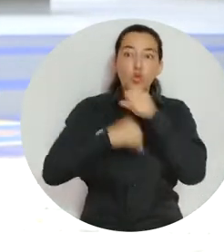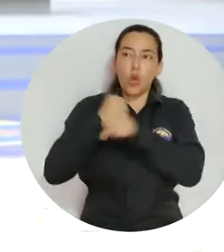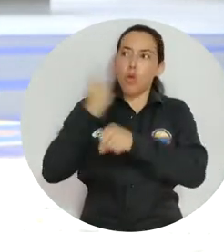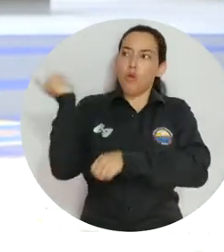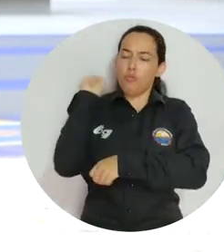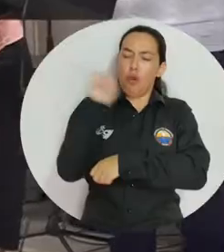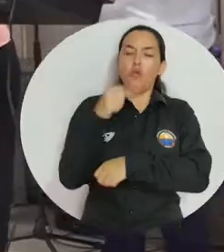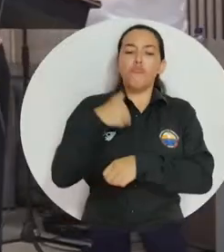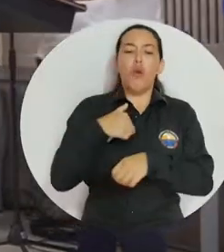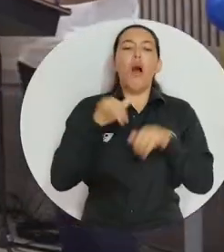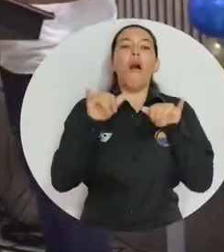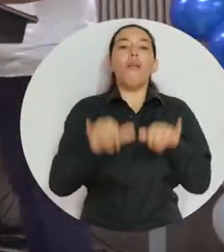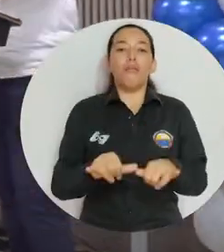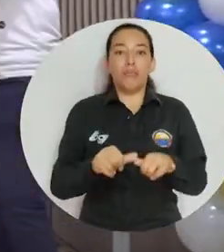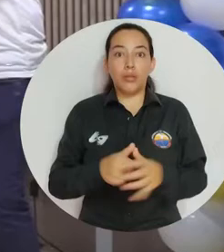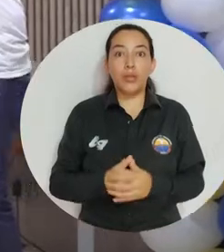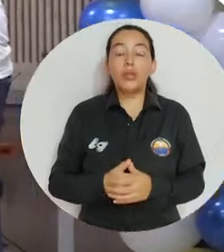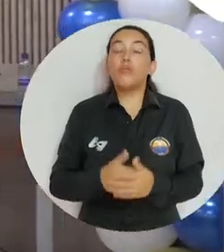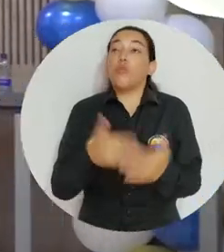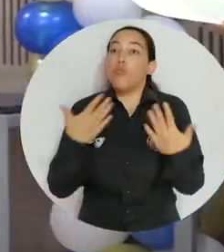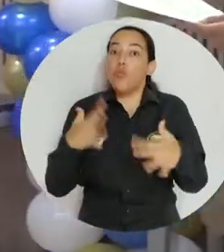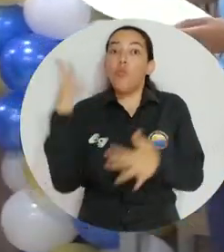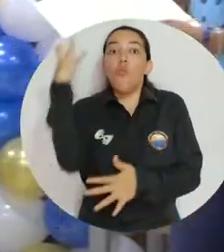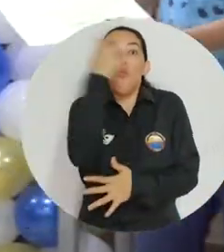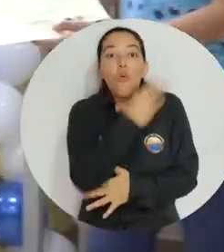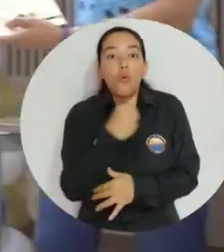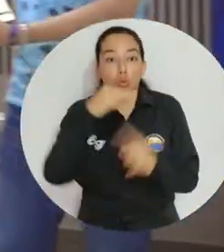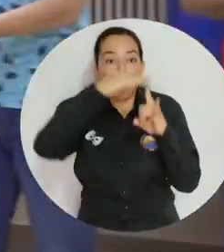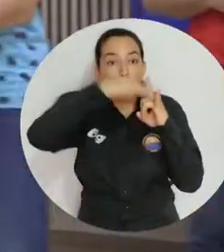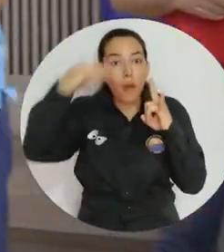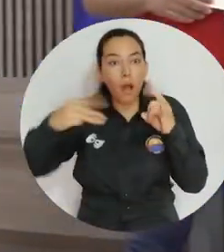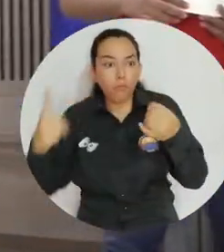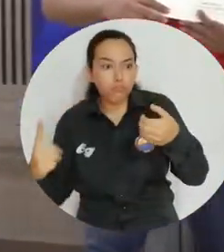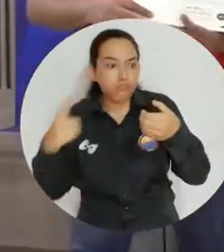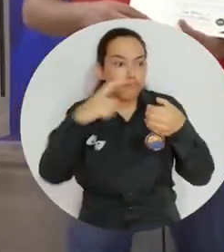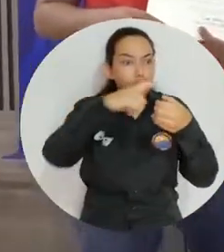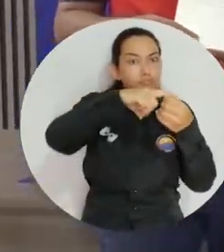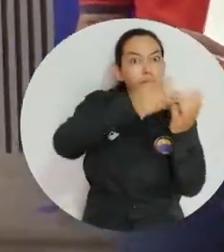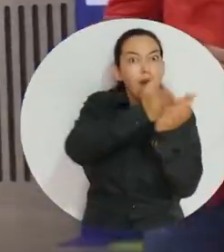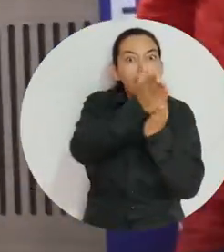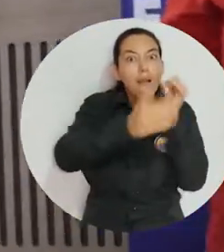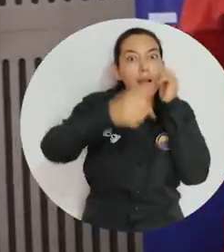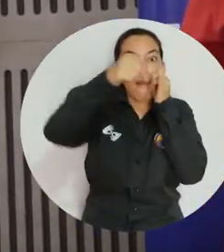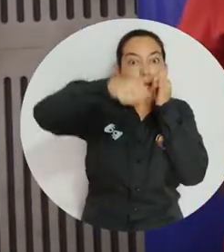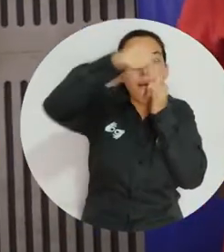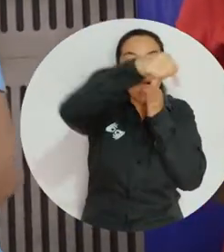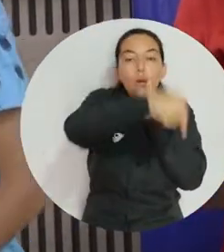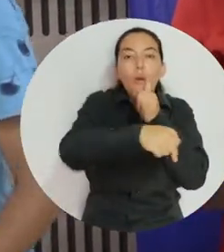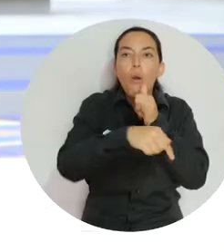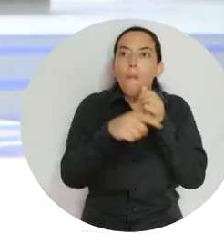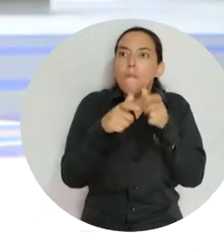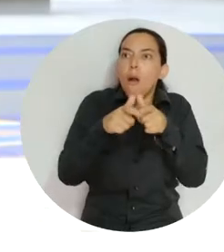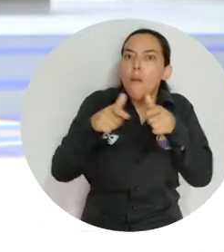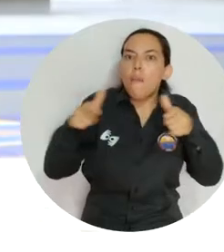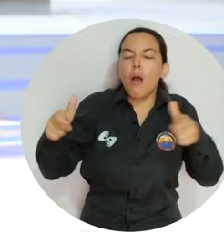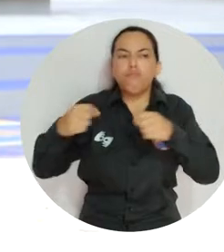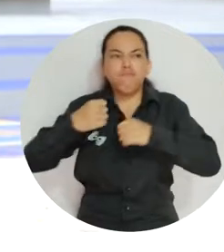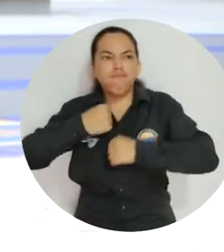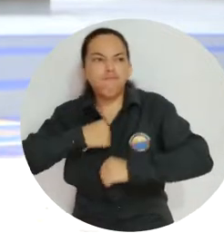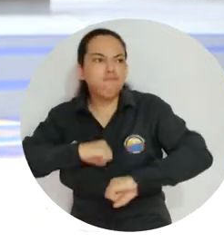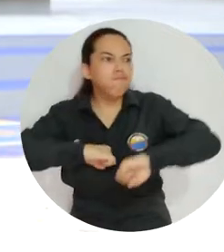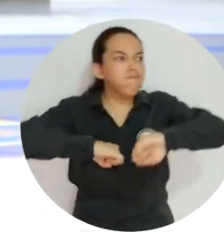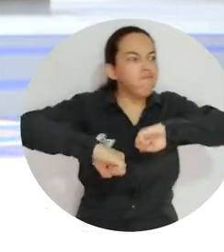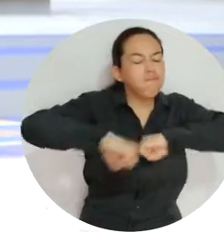hace 18 años. Un proceso muy bonito de traer esta ingeniería a la universidad y es un programa que ha crecido, se ha